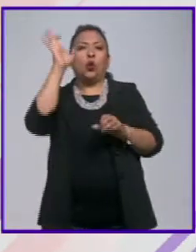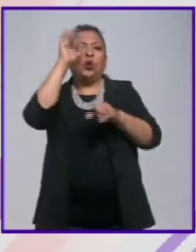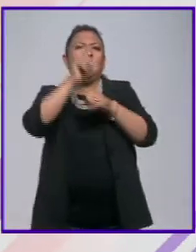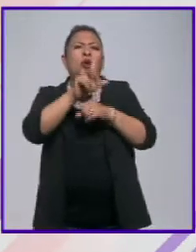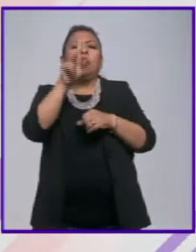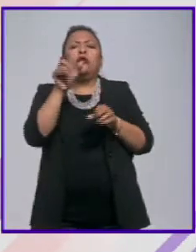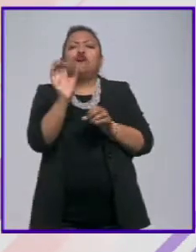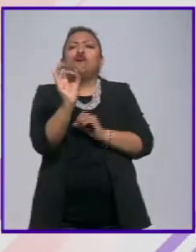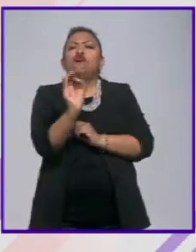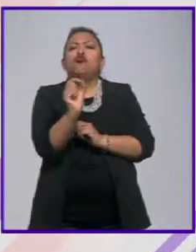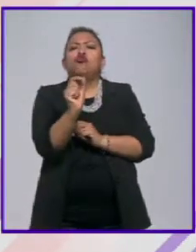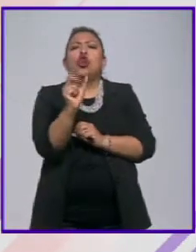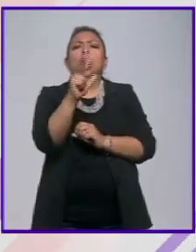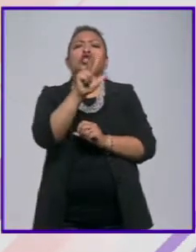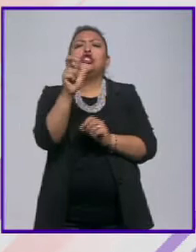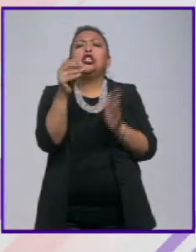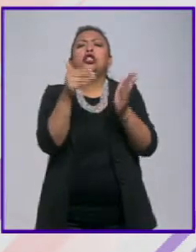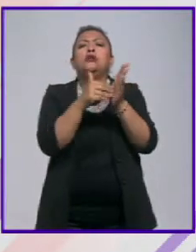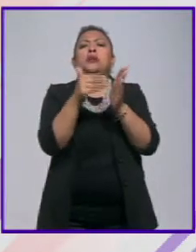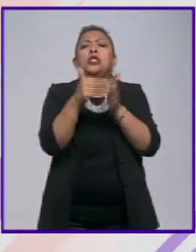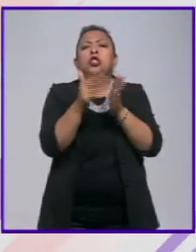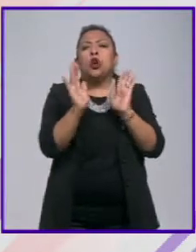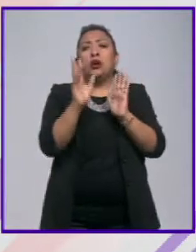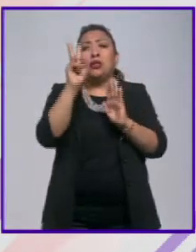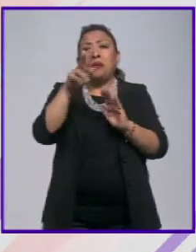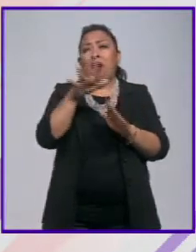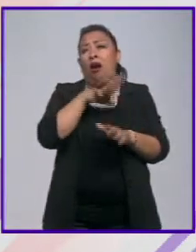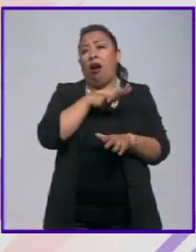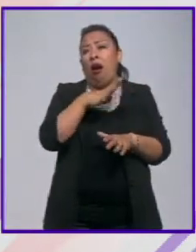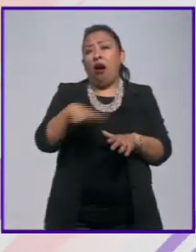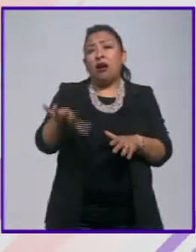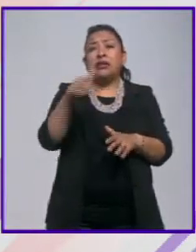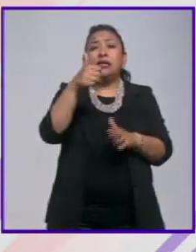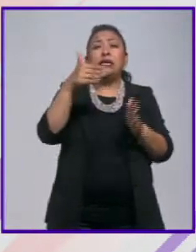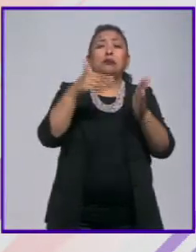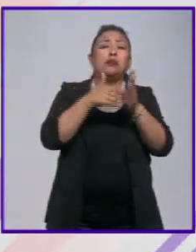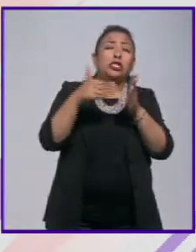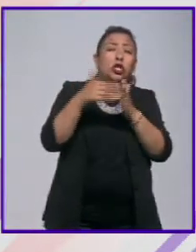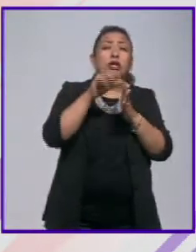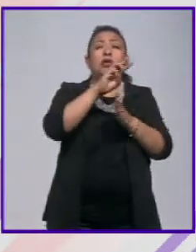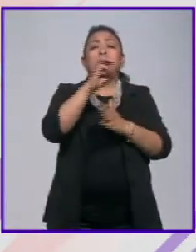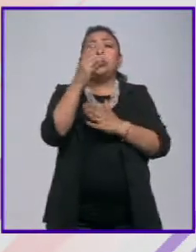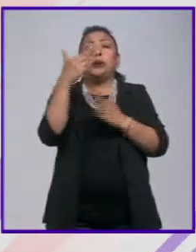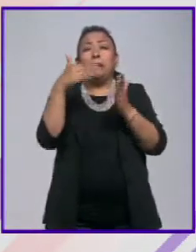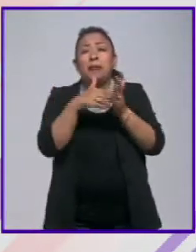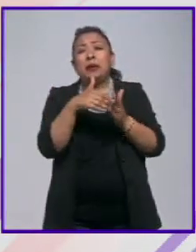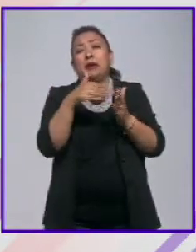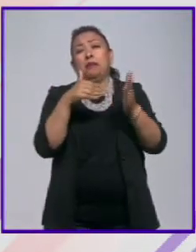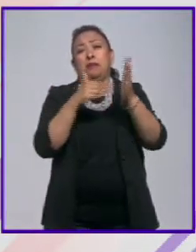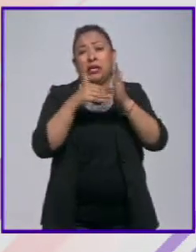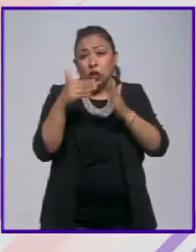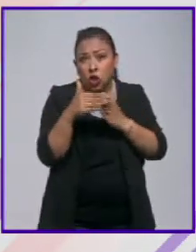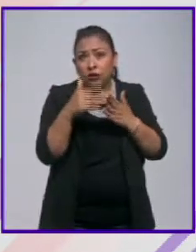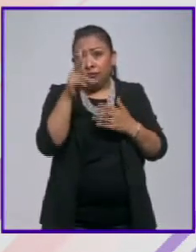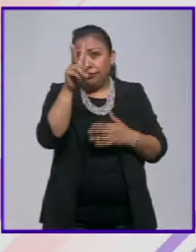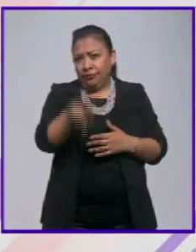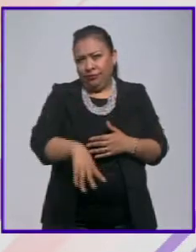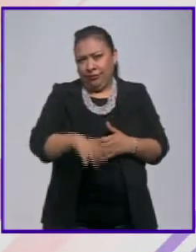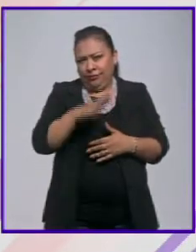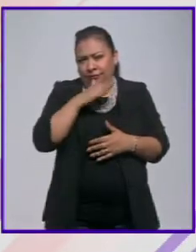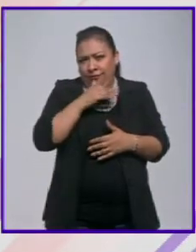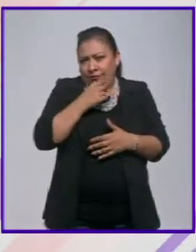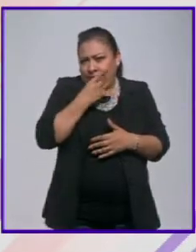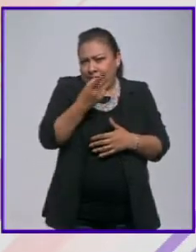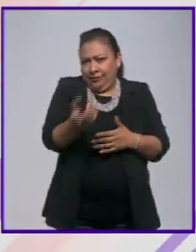universo tan pequeño de 800 millones frente al universo de 6 billones 350 mil millones que en realidad no puedes decir